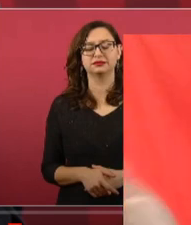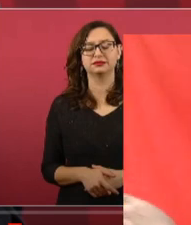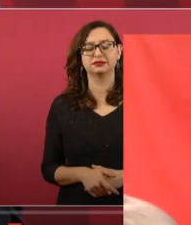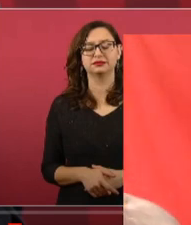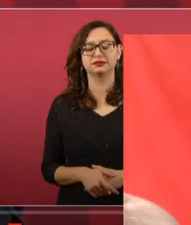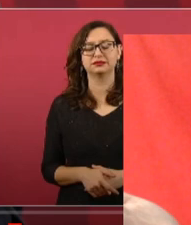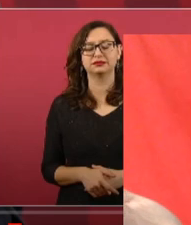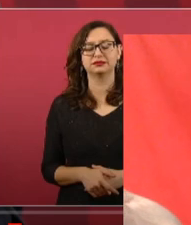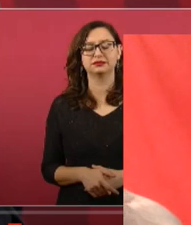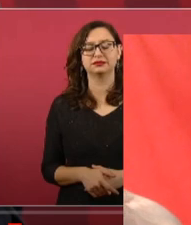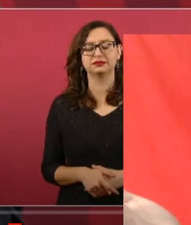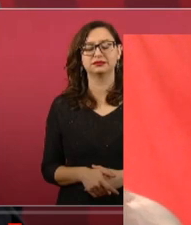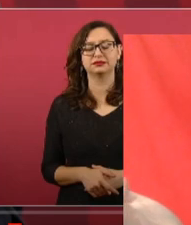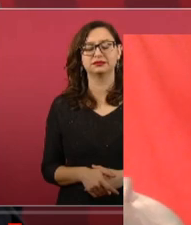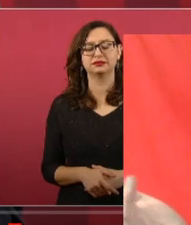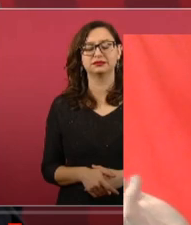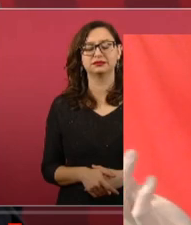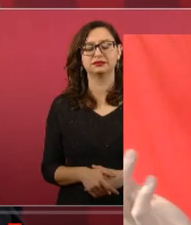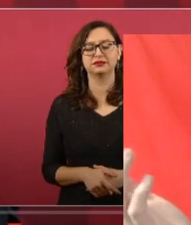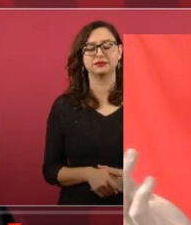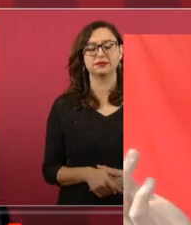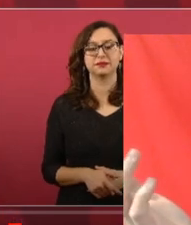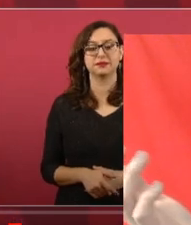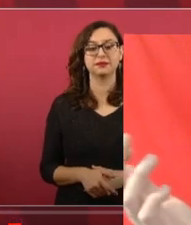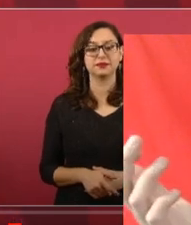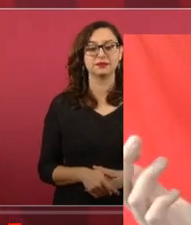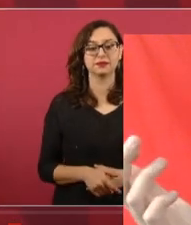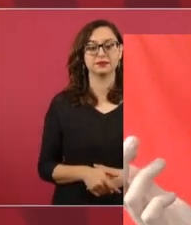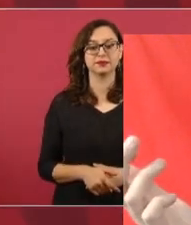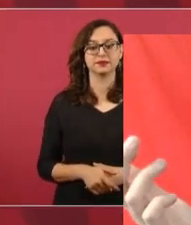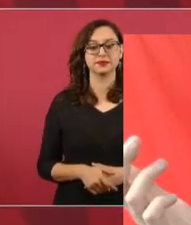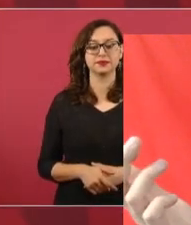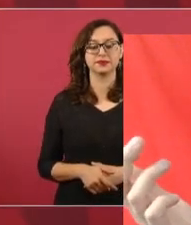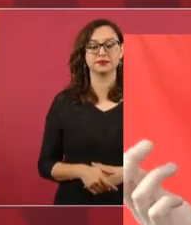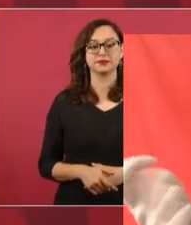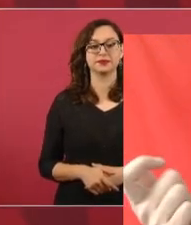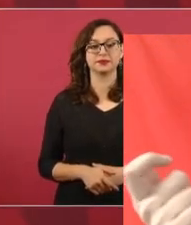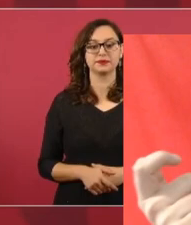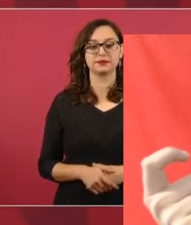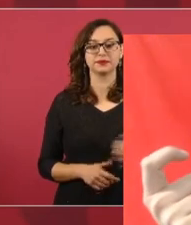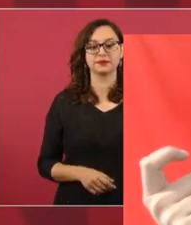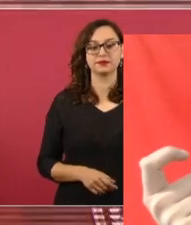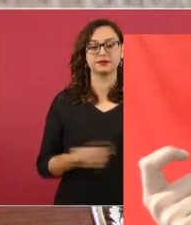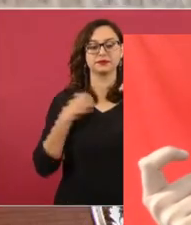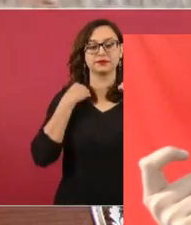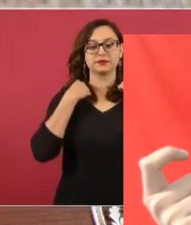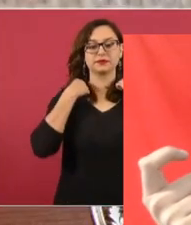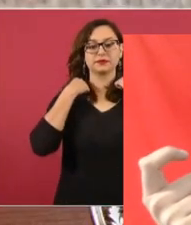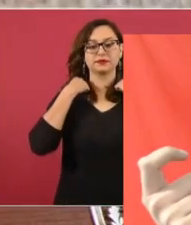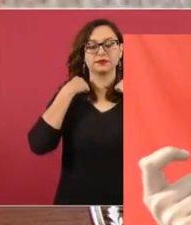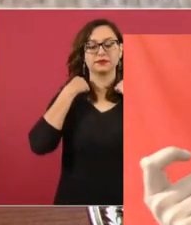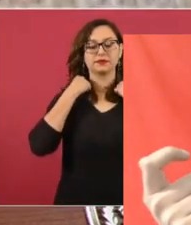corazón roto, sigamos escuchando. Lo más importante, y lo voy a estar